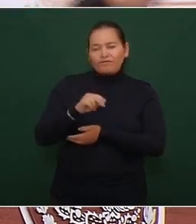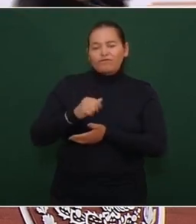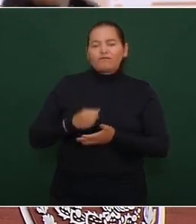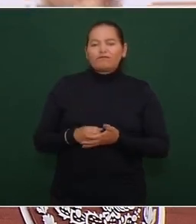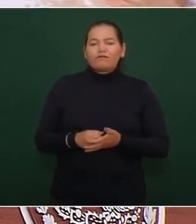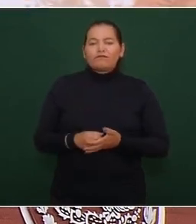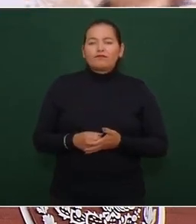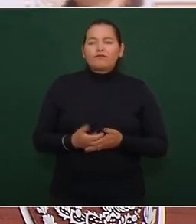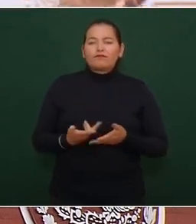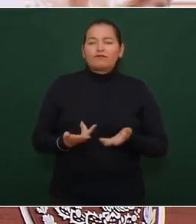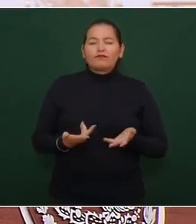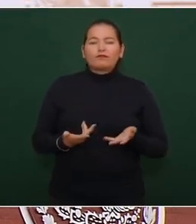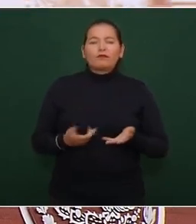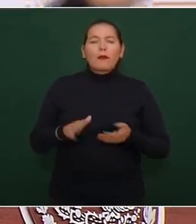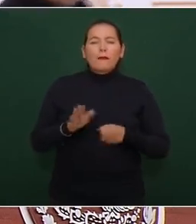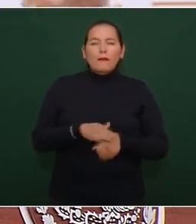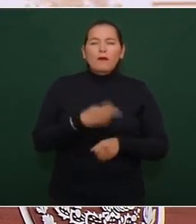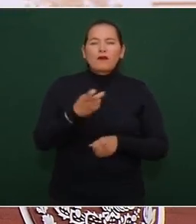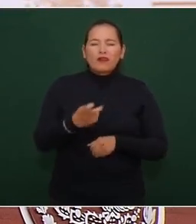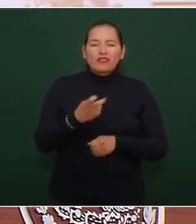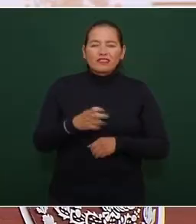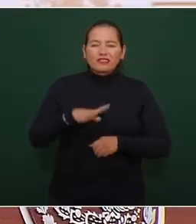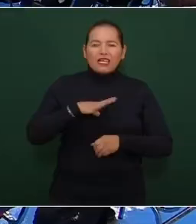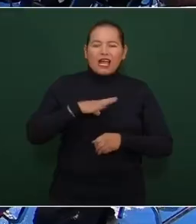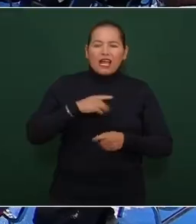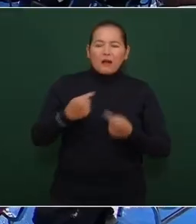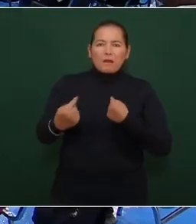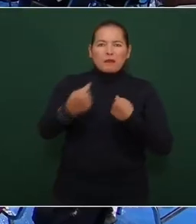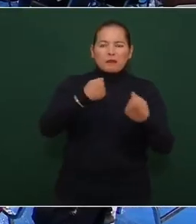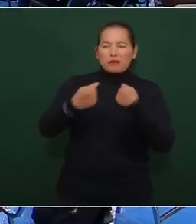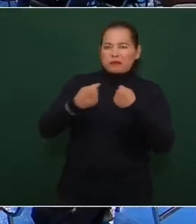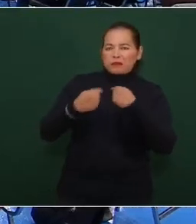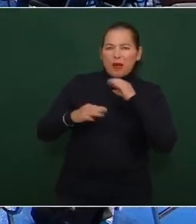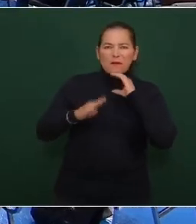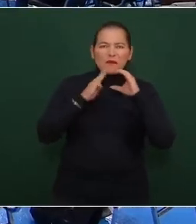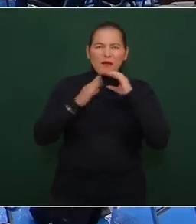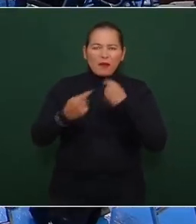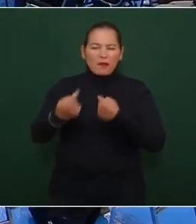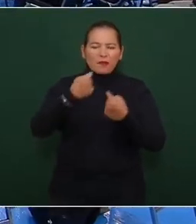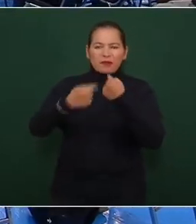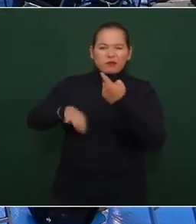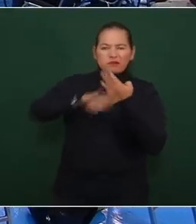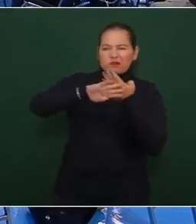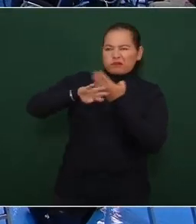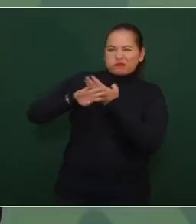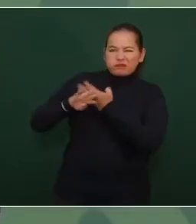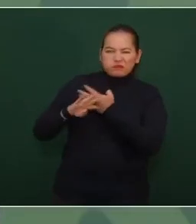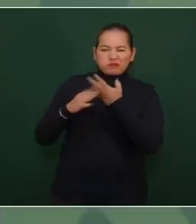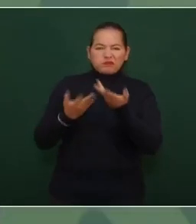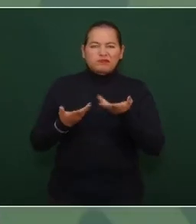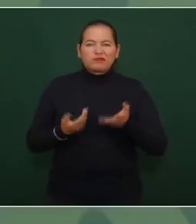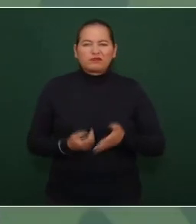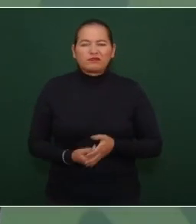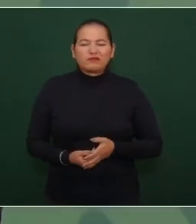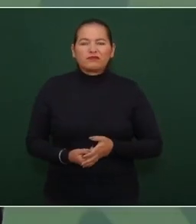enfrentamos toda una campaña mediática de ataques constante